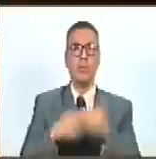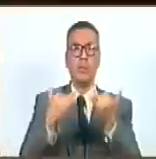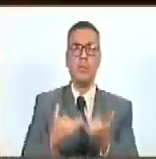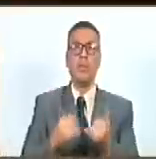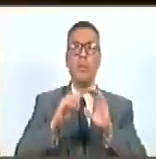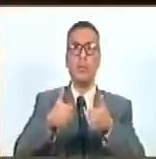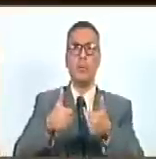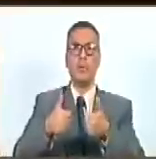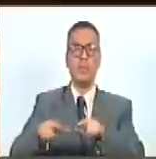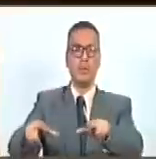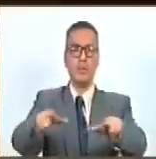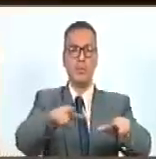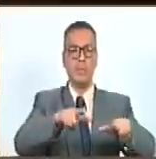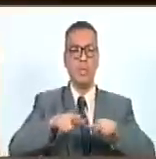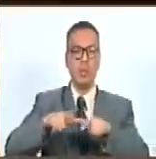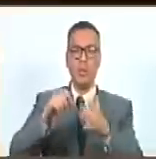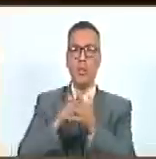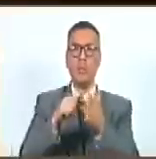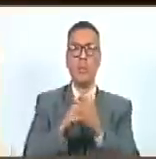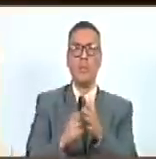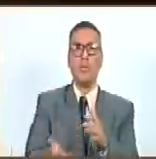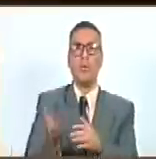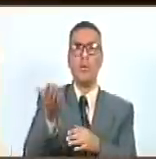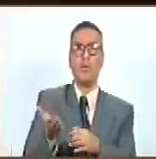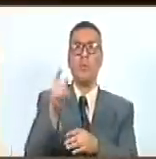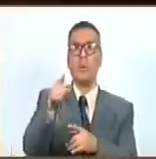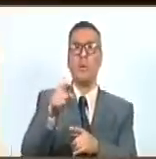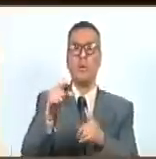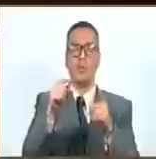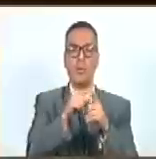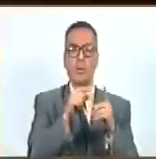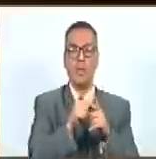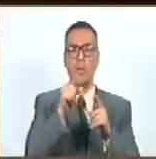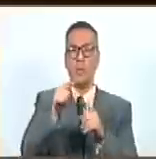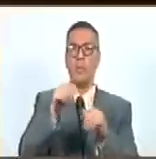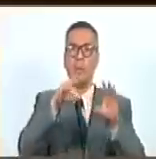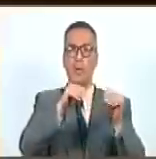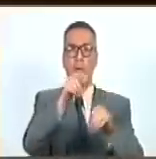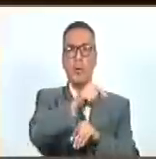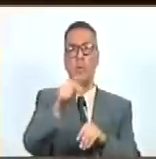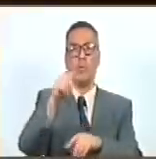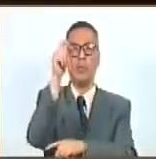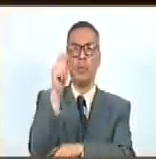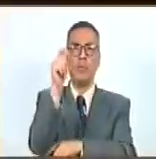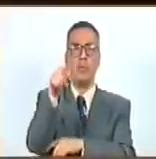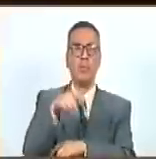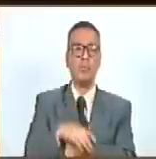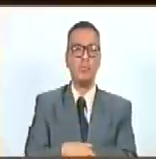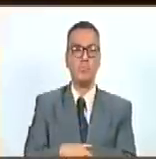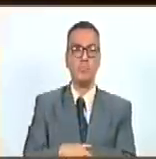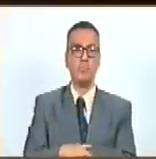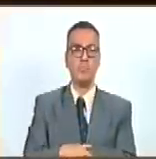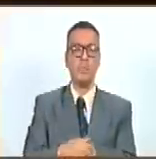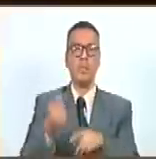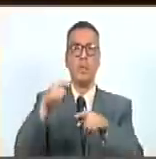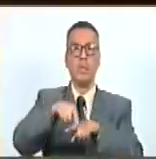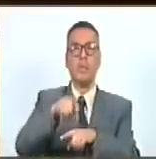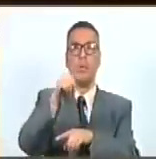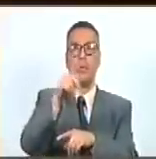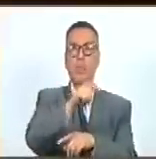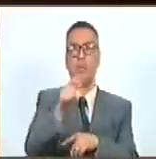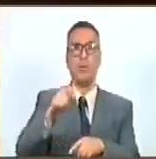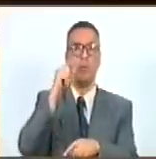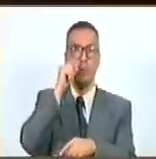dar espacio para puntos de información, opiniones, intervenciones de las diputadas y los